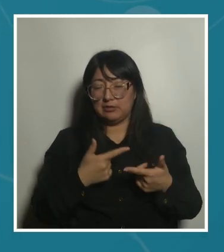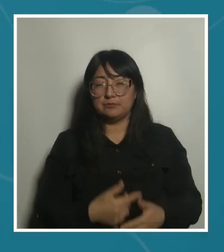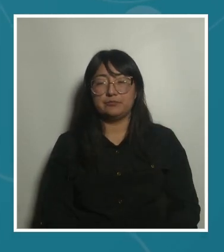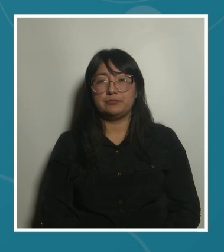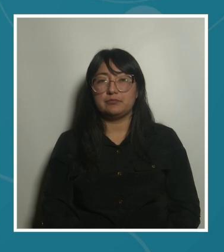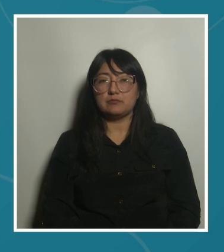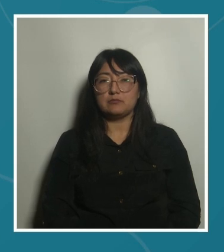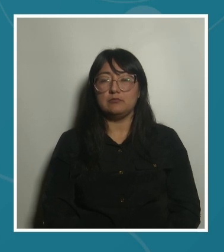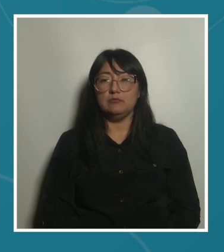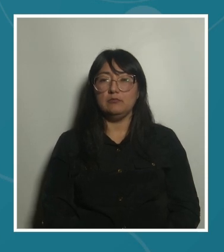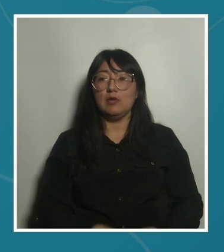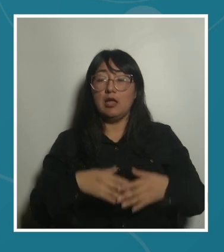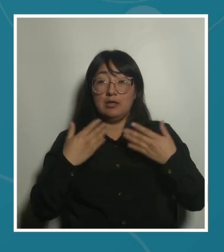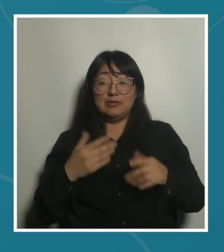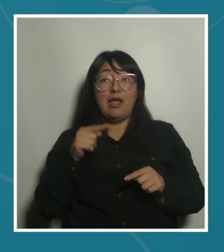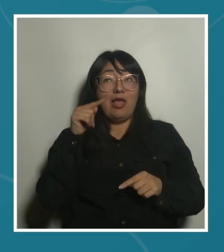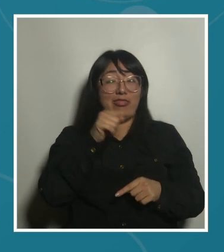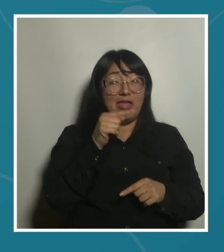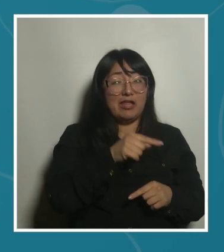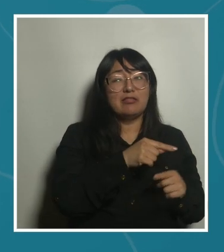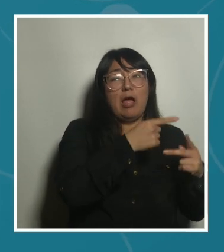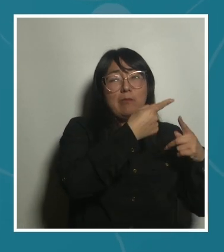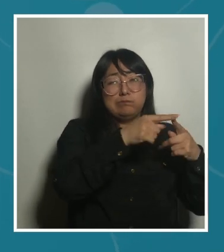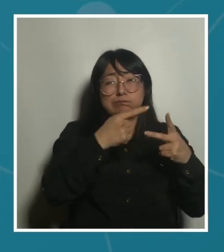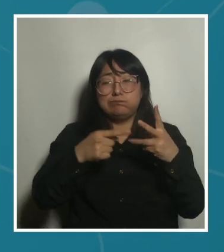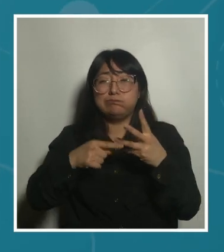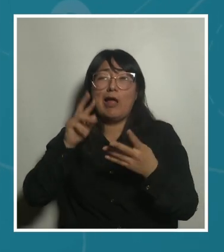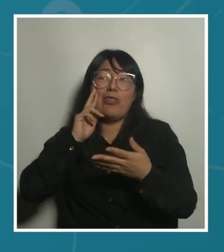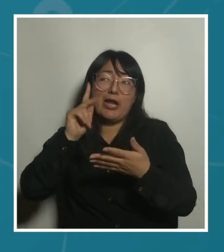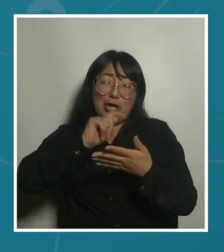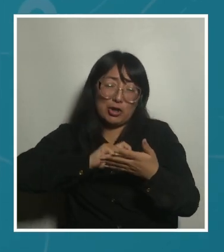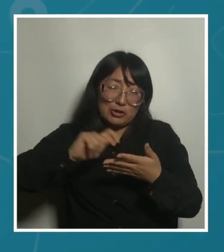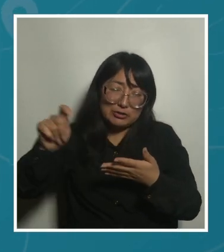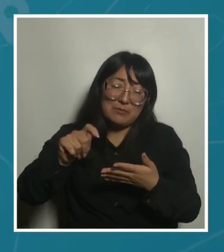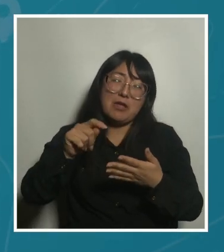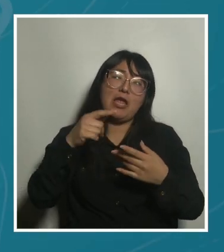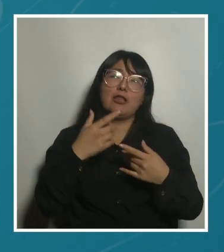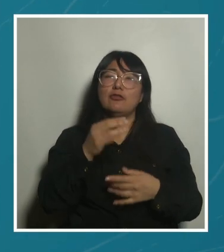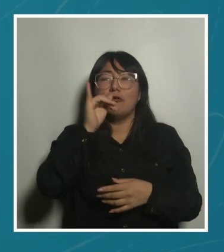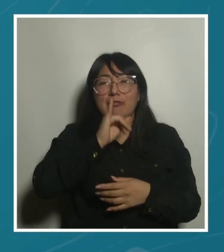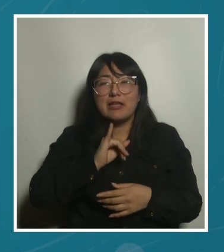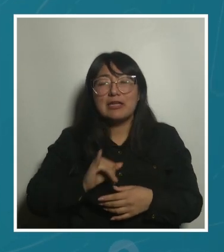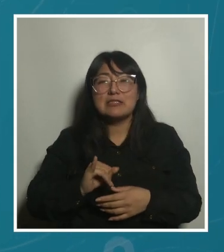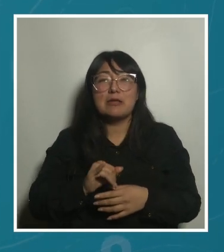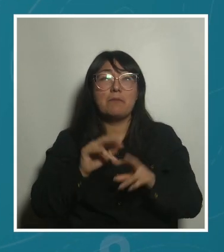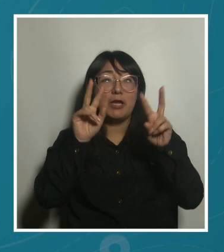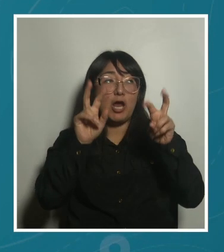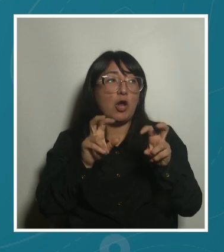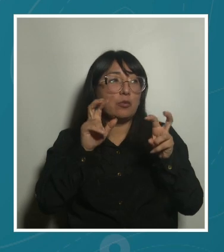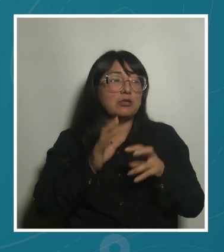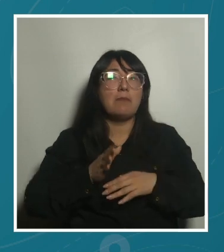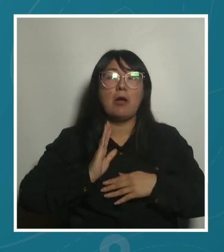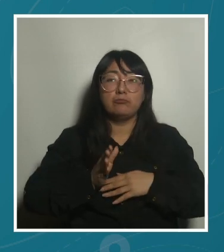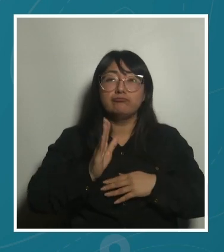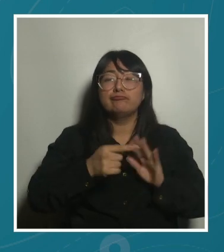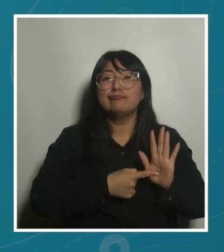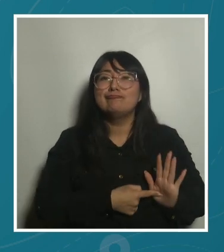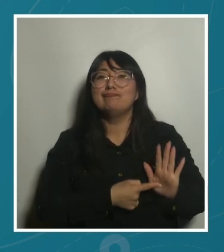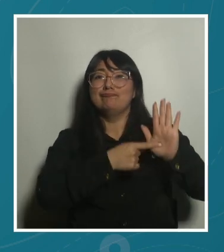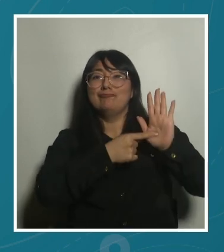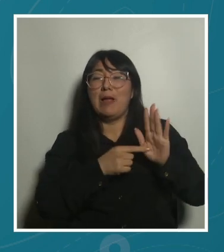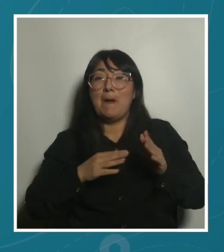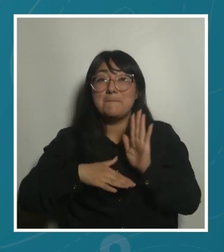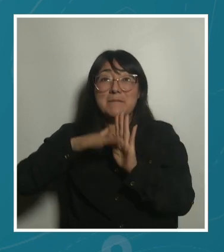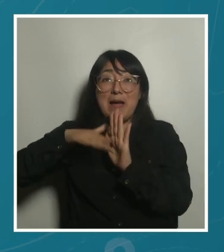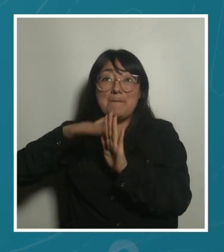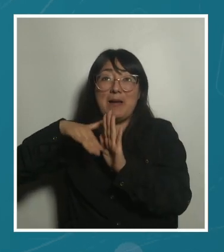A pesar de esta amplia genealogía, de este reconocimiento, de que cada vez es un tema del que se habla más y